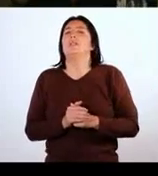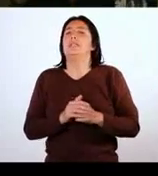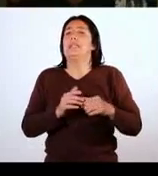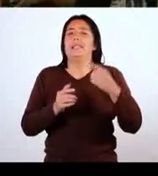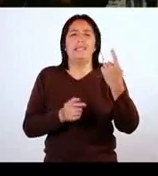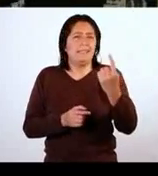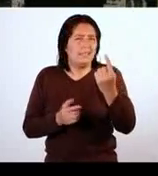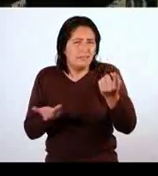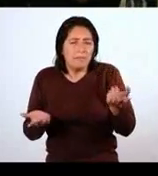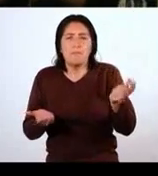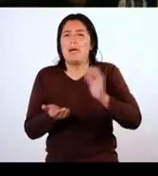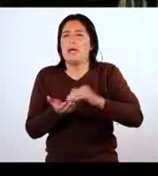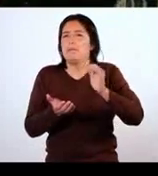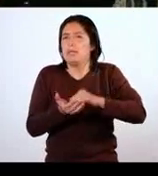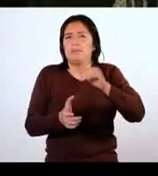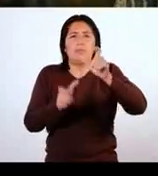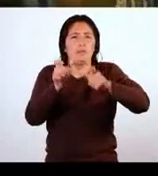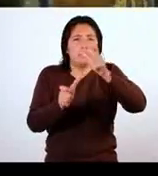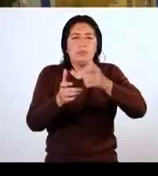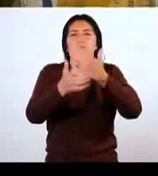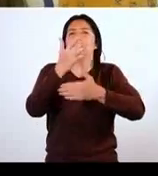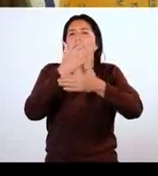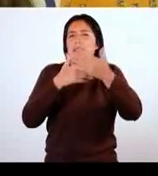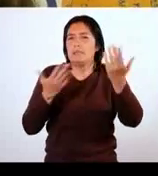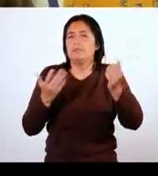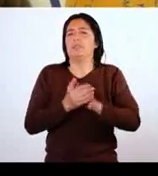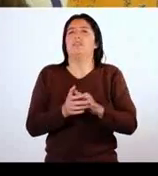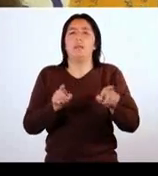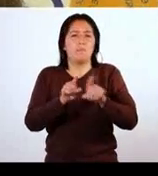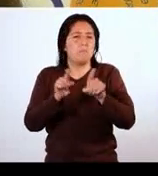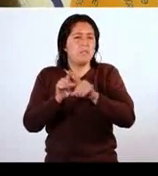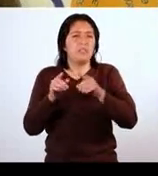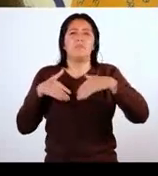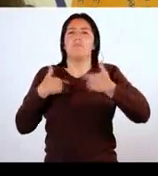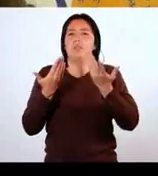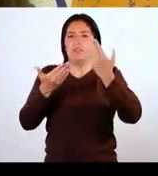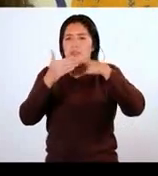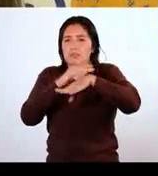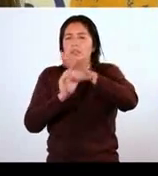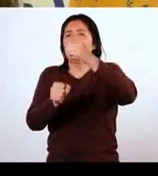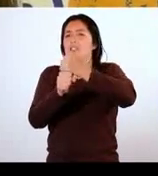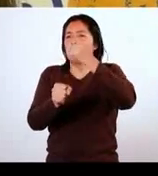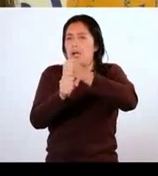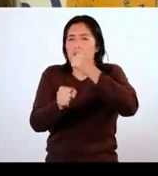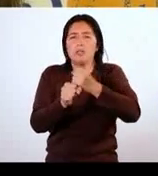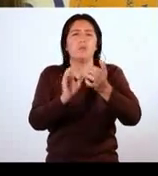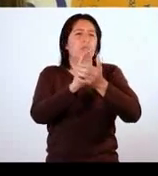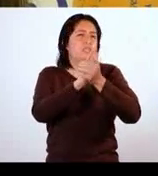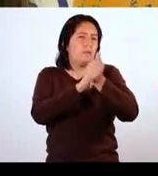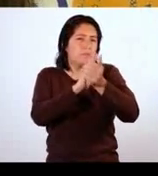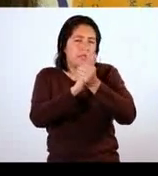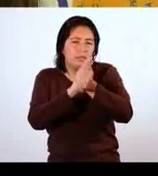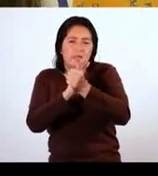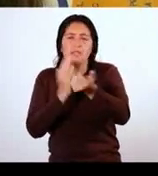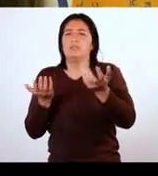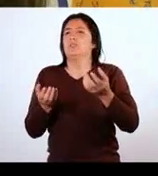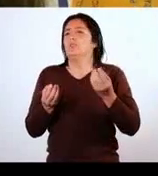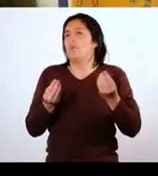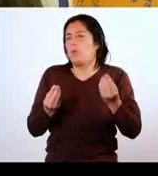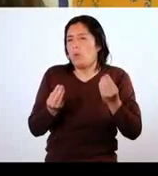Entonces, cada vez hay un número mayor de personas con discapacidad también en condiciones de trabajar con las habilidades, con las